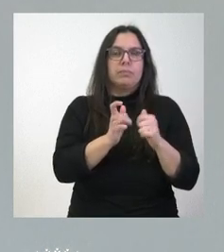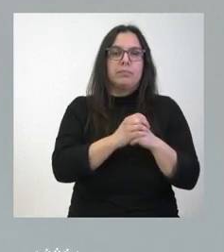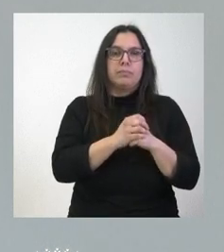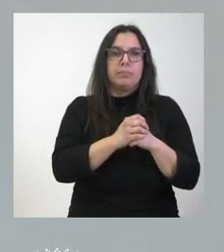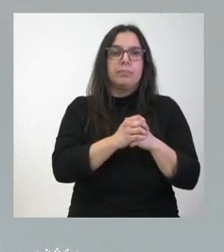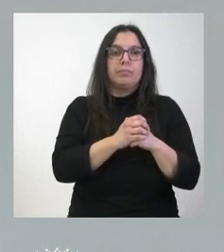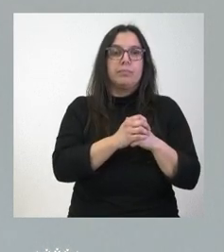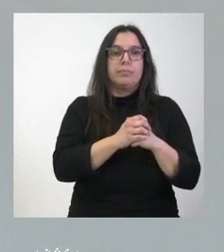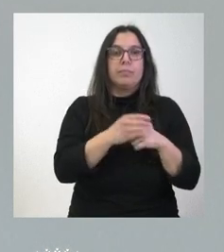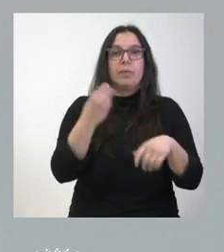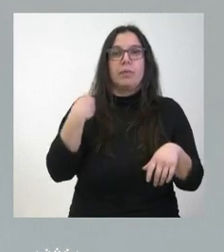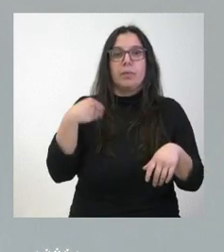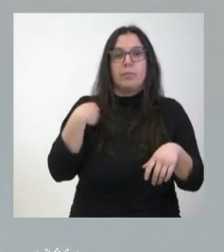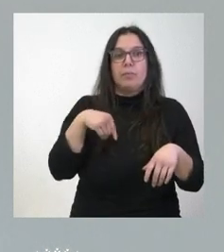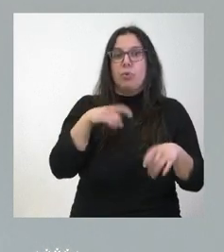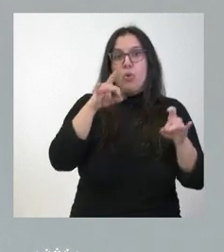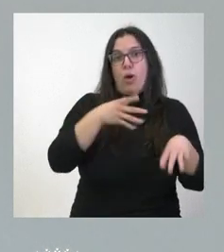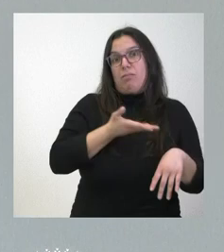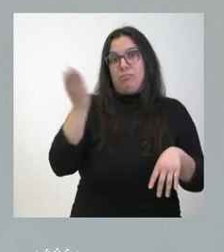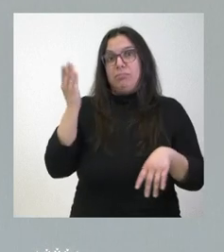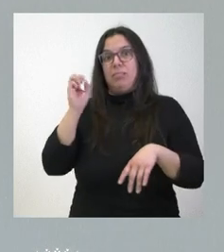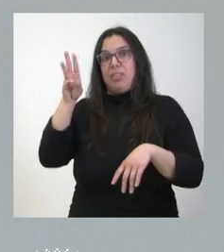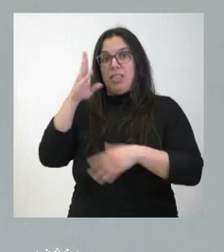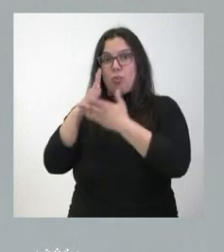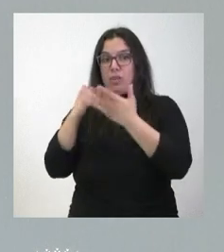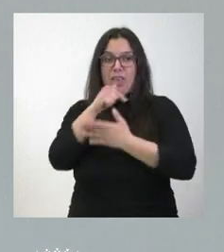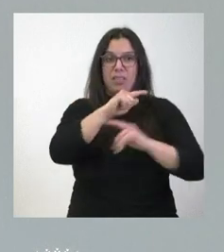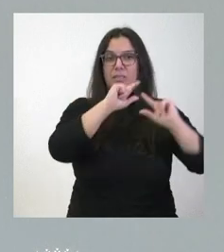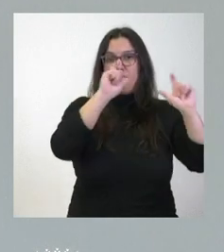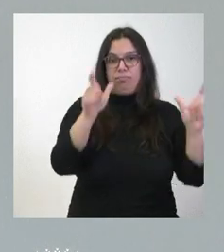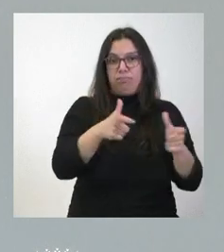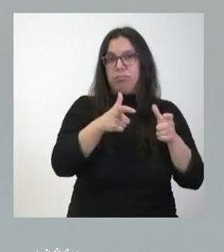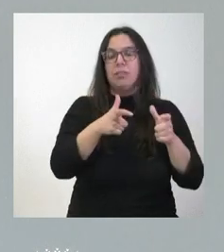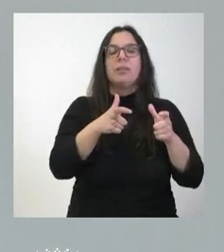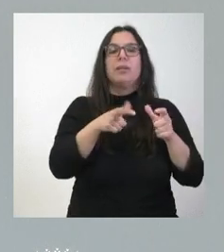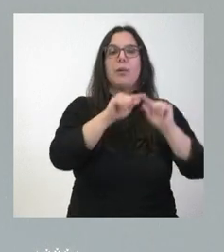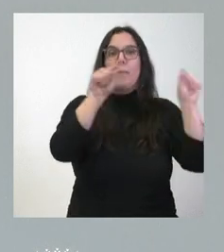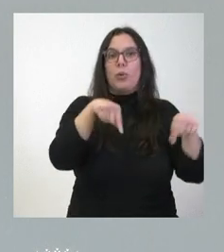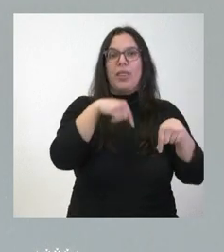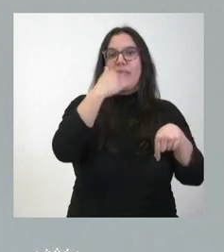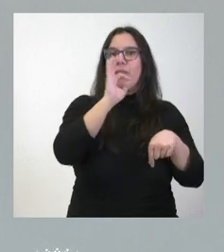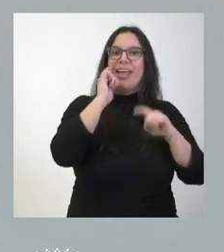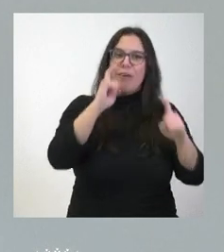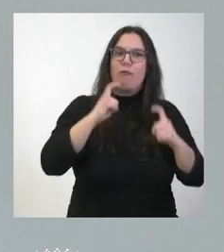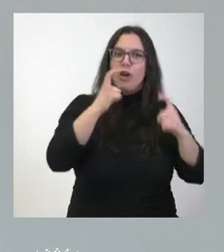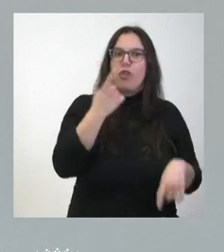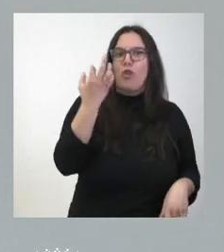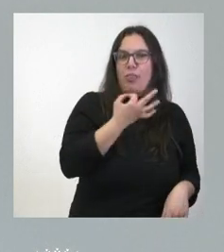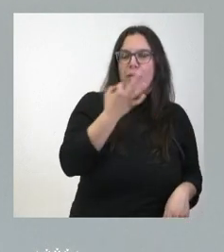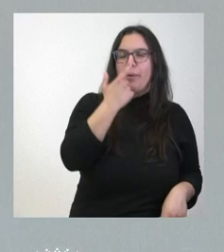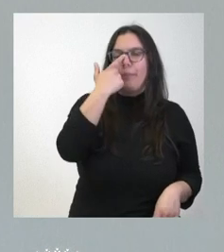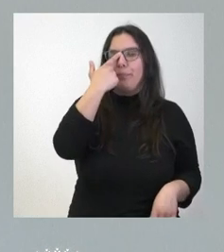sí comparte en este caso con las trece donde disminuyó. Es verdad que ahí hay que hacer un esfuerzo, sin lugar a dudas. El hecho de que nuestras políticas